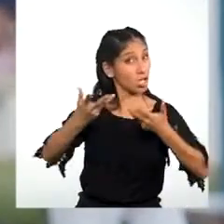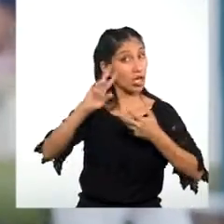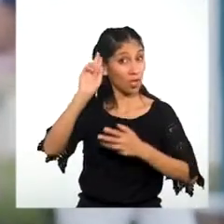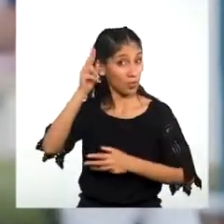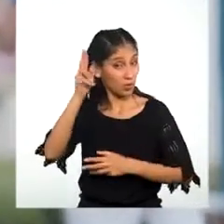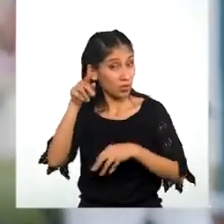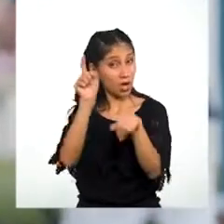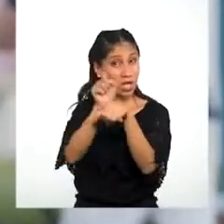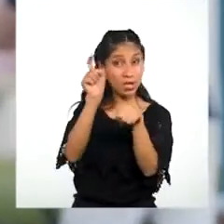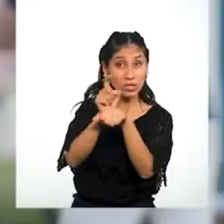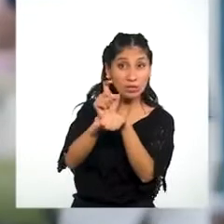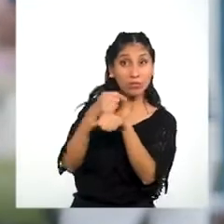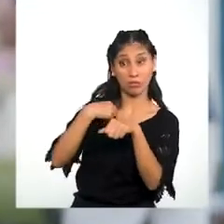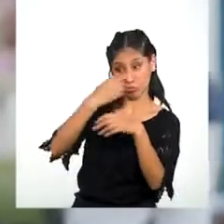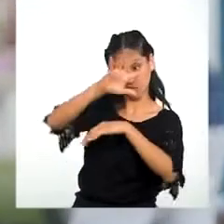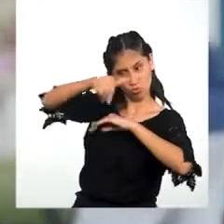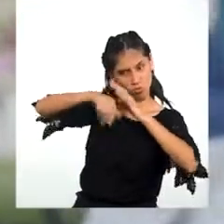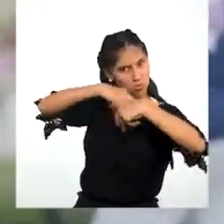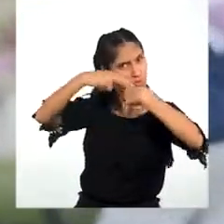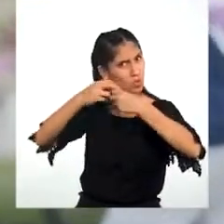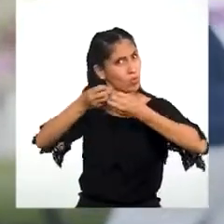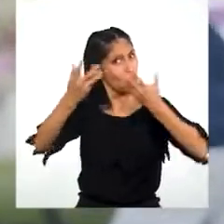maestras Para cuidarnos